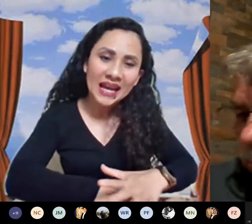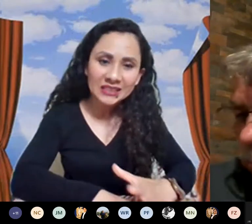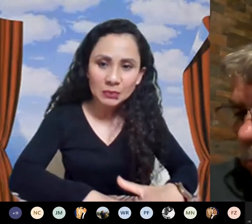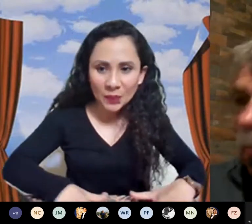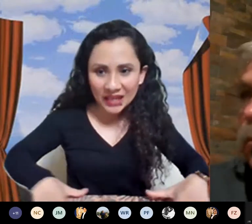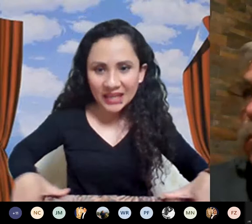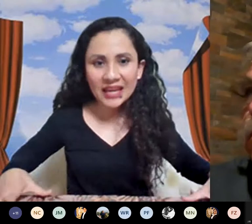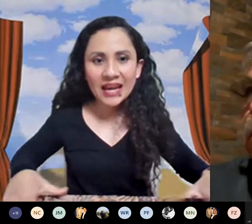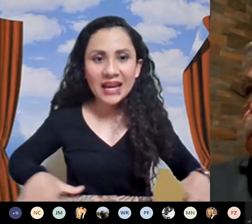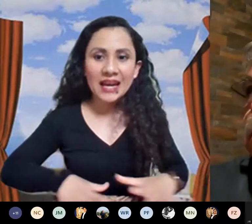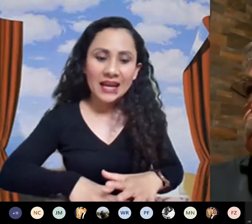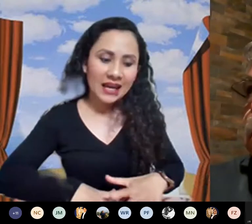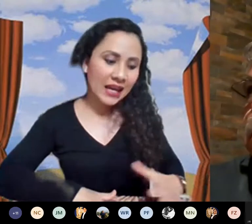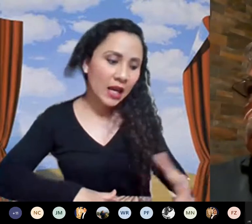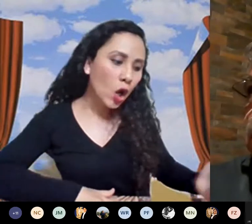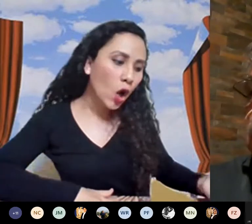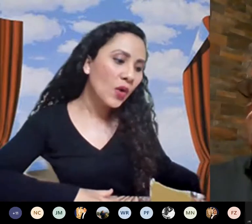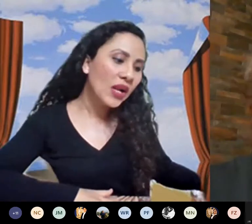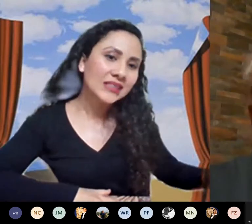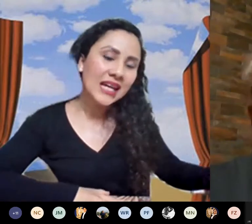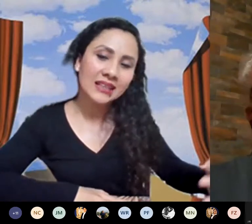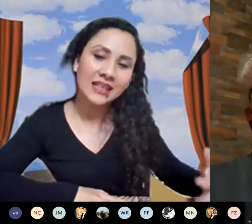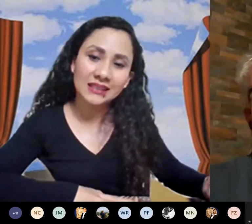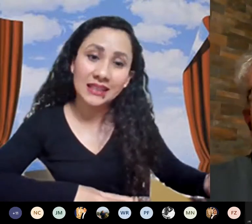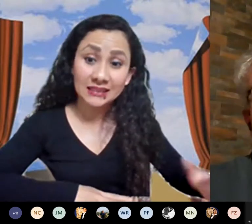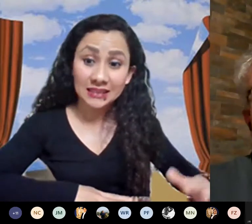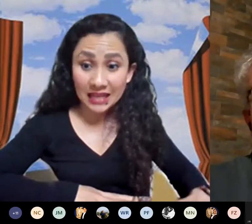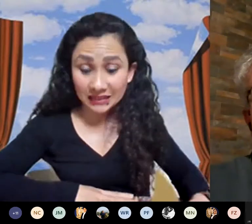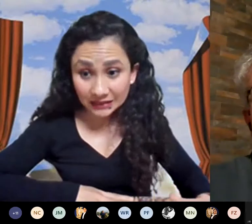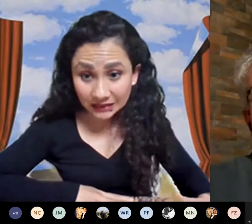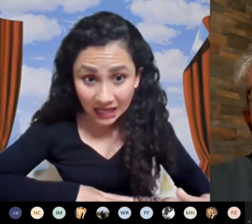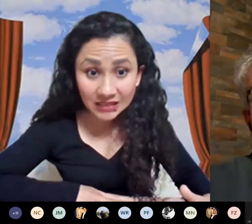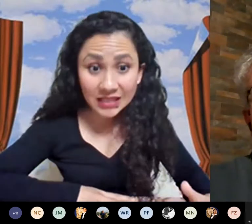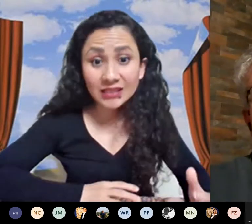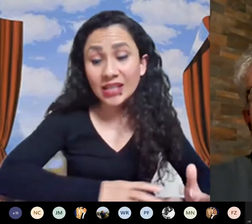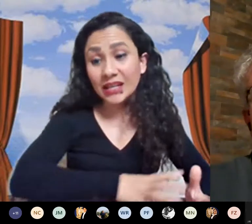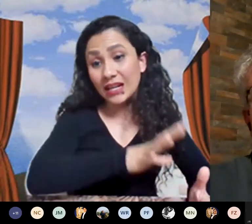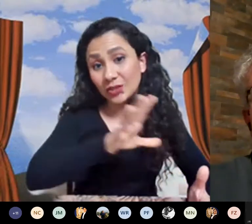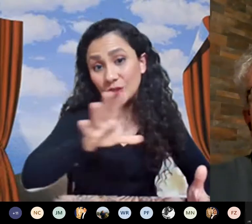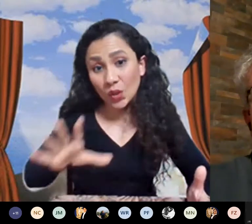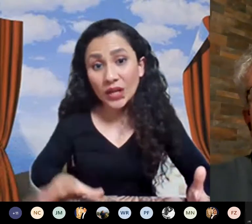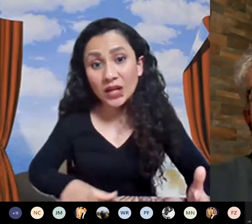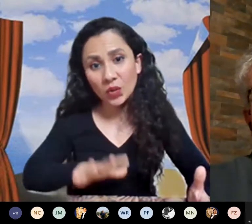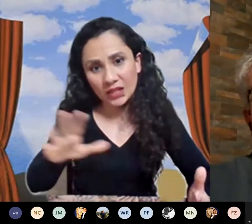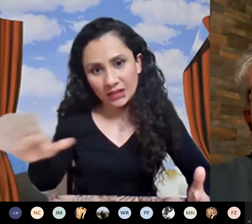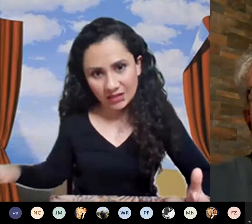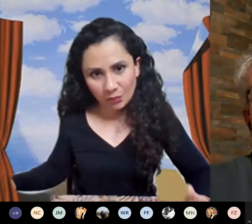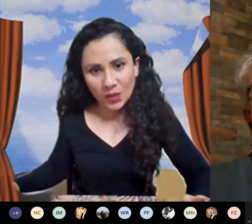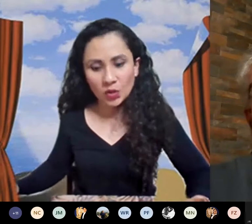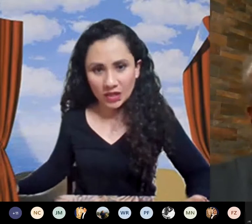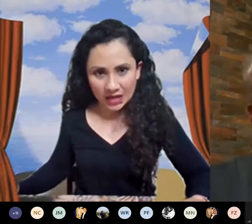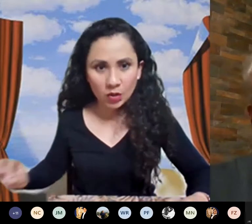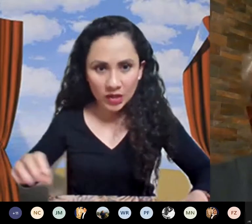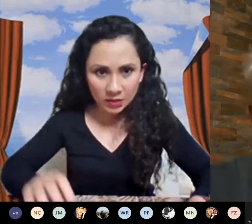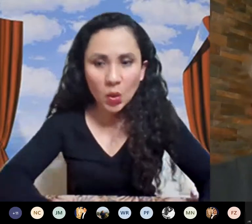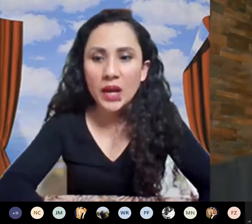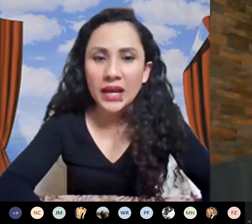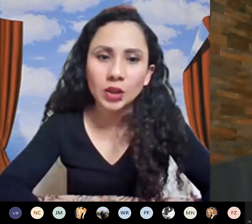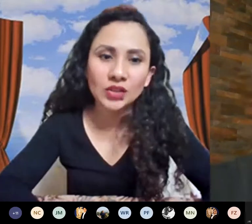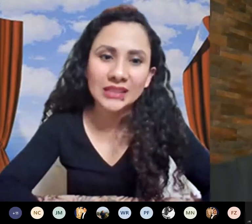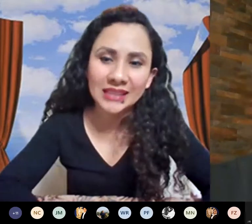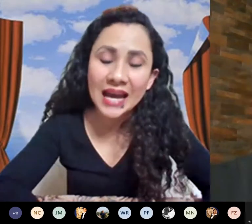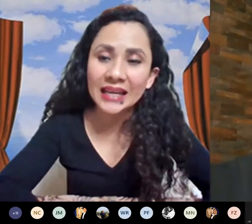me explique cómo las características de las instancias se relacionan con el desempeño del